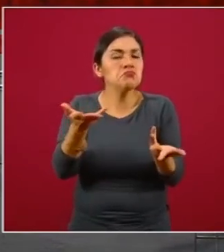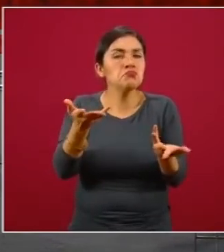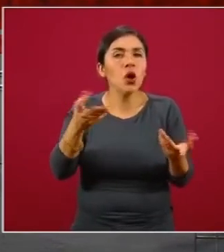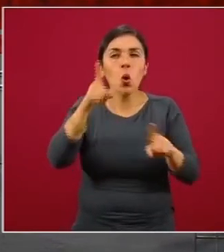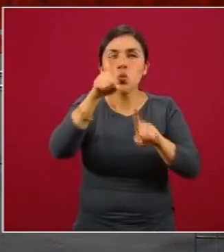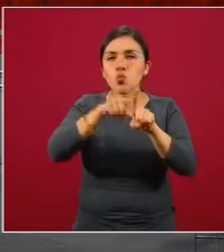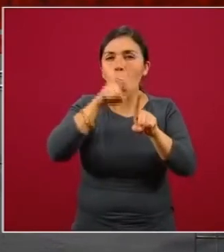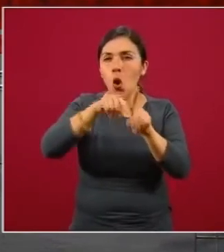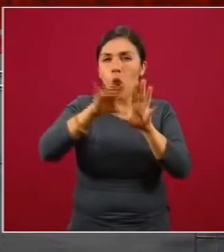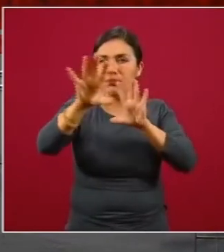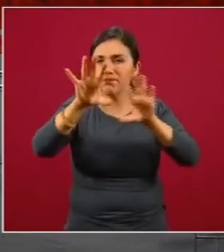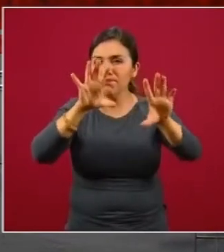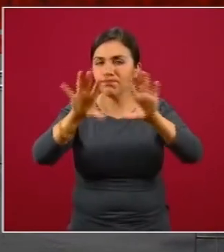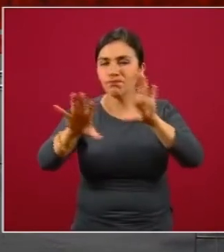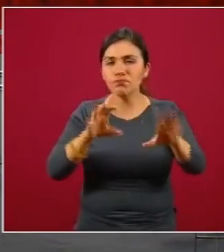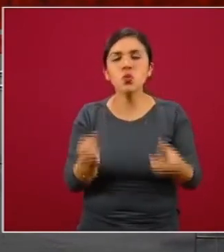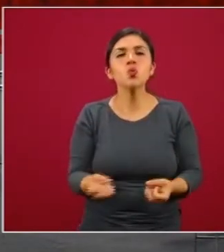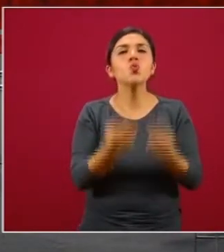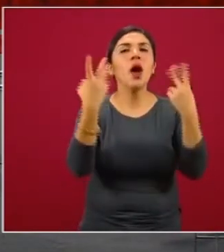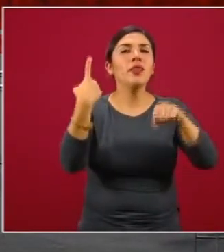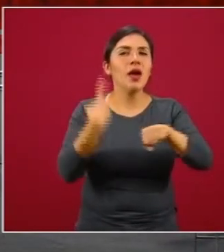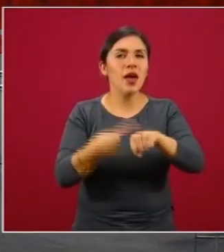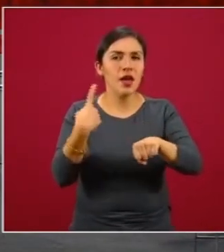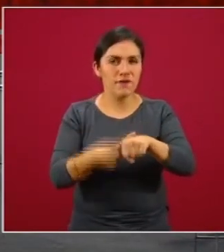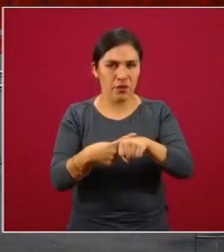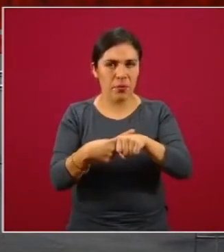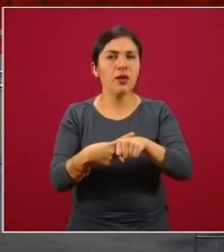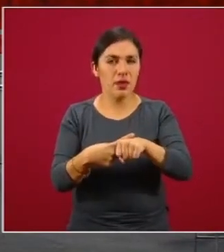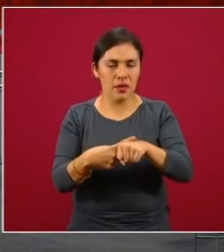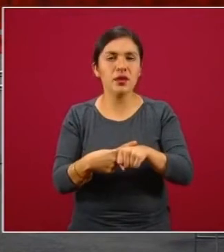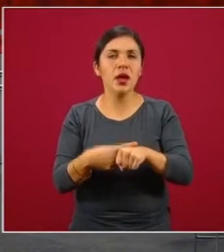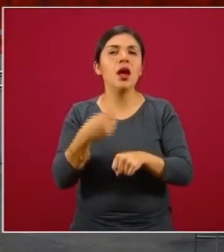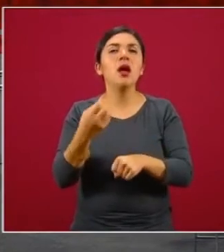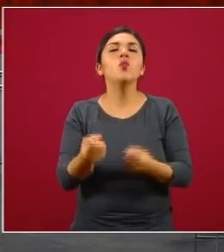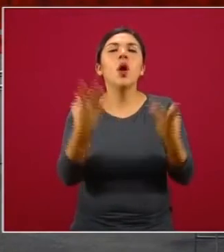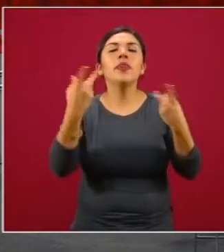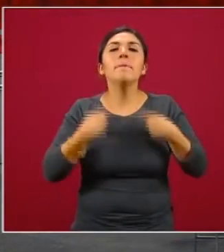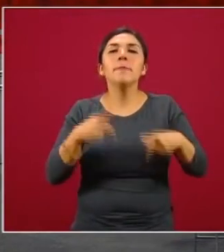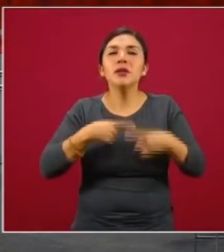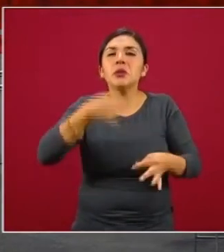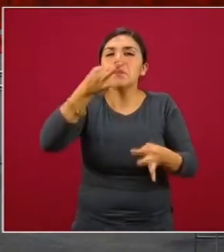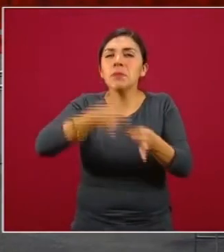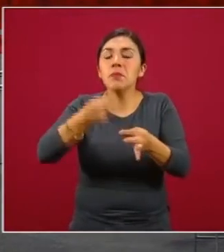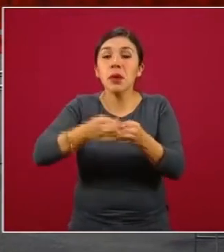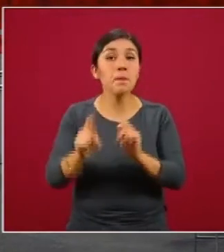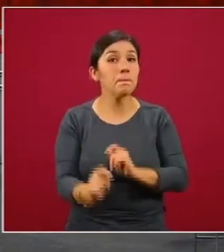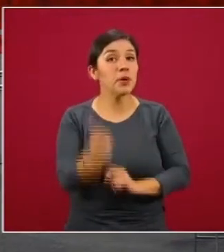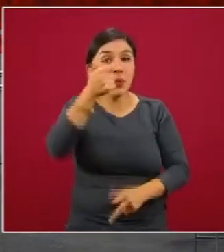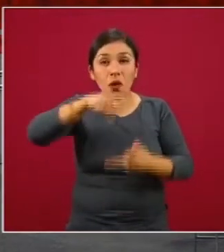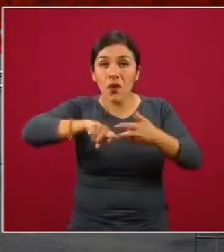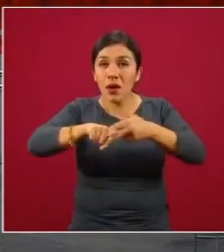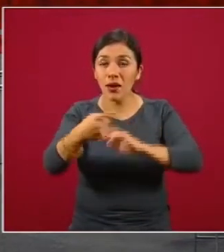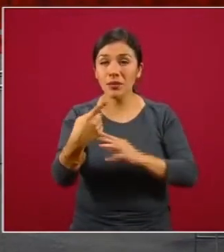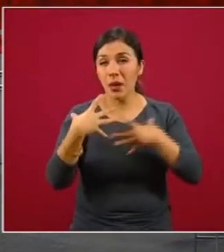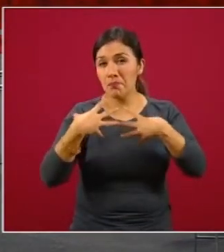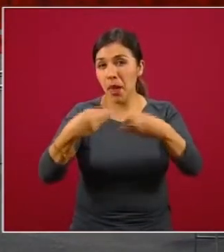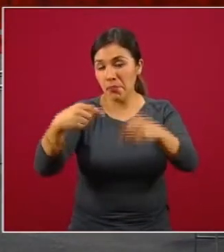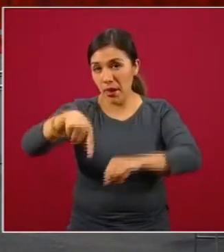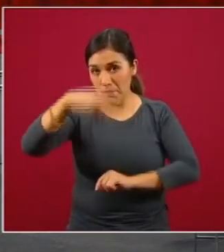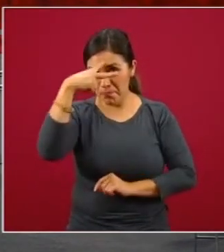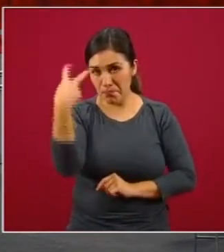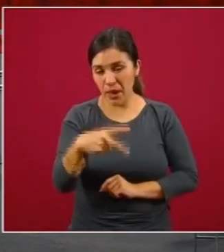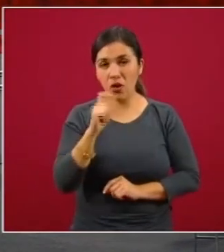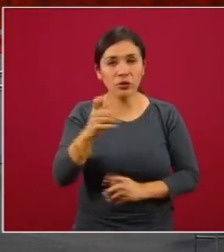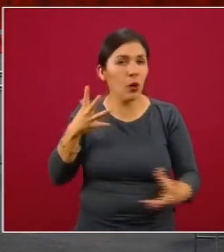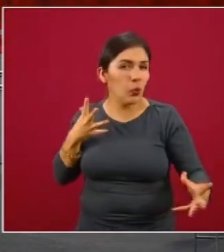de colores la carga de enfermedad, es decir, la cantidad de casos que se han confirmado desde el inicio de la epidemia en México. Esta es la